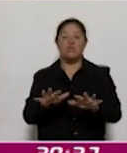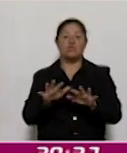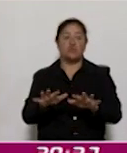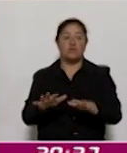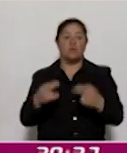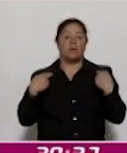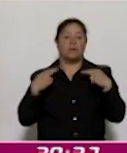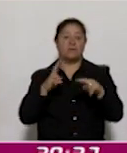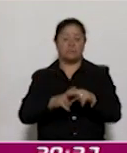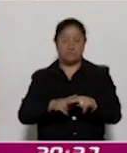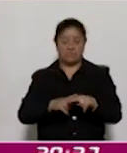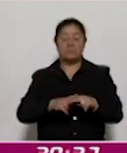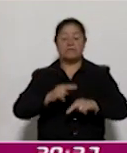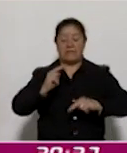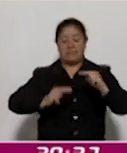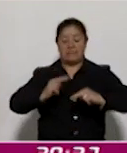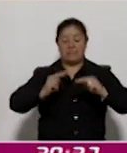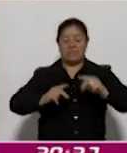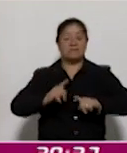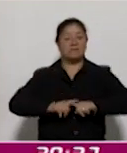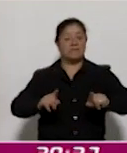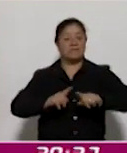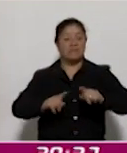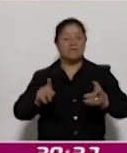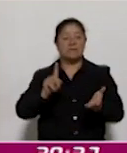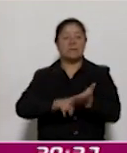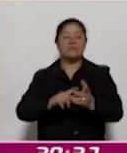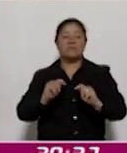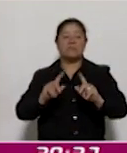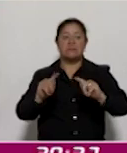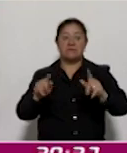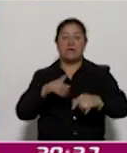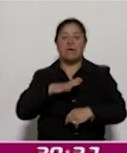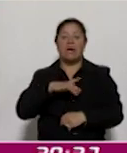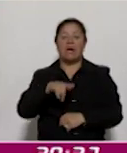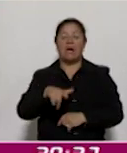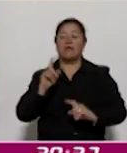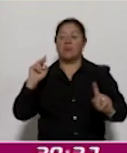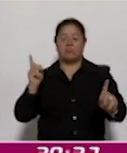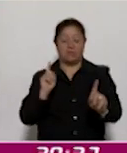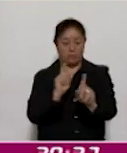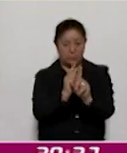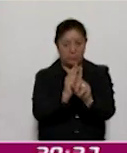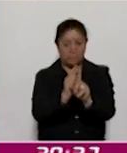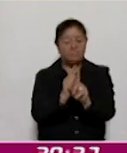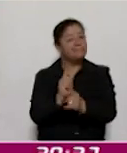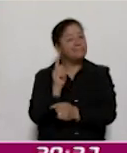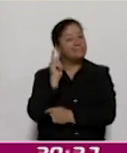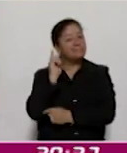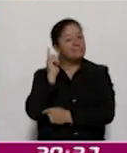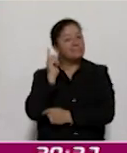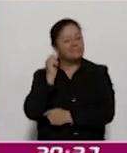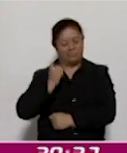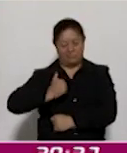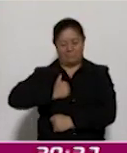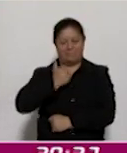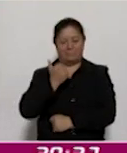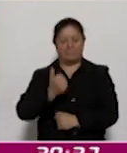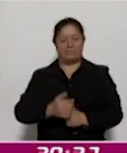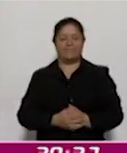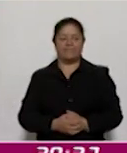docentes de los diferentes subsistemas de nuestra entidad tendrán un encuentro pues esperamos sumamente provechoso.